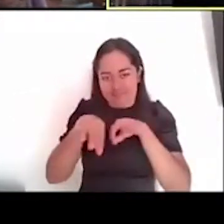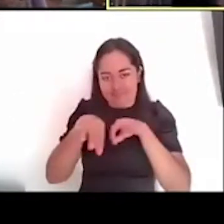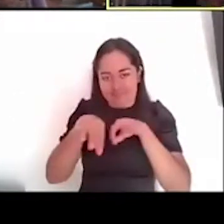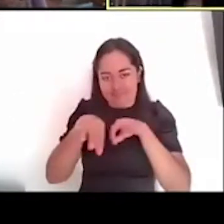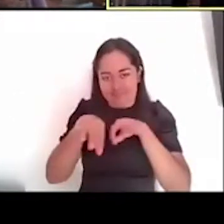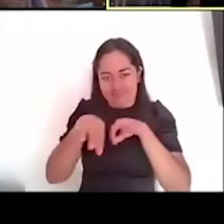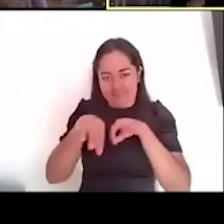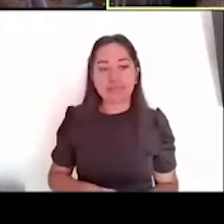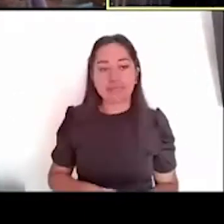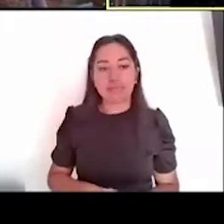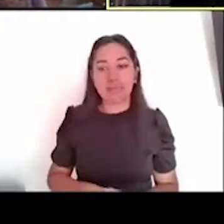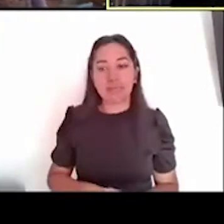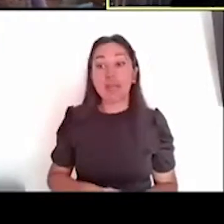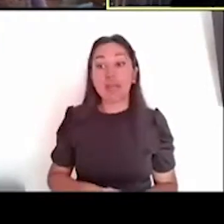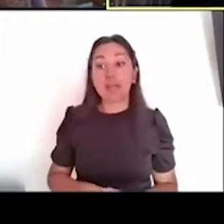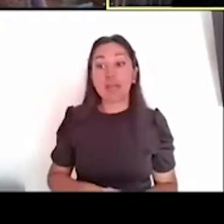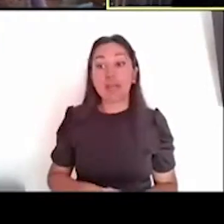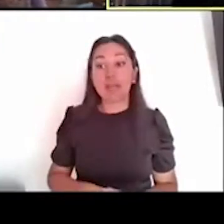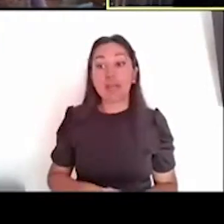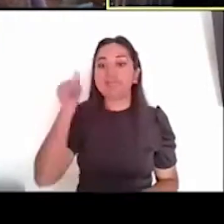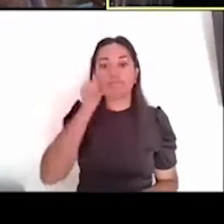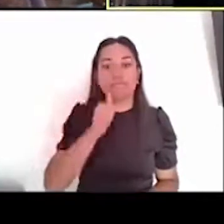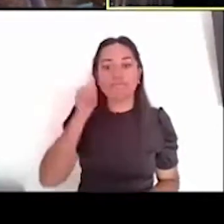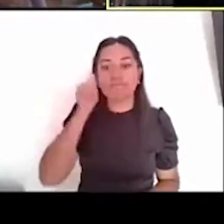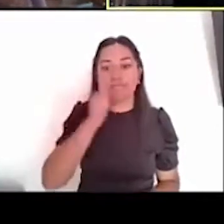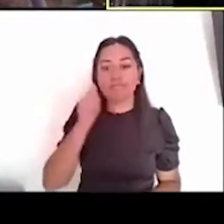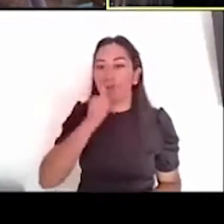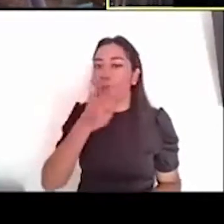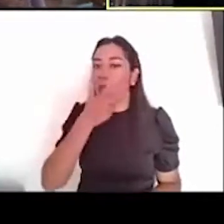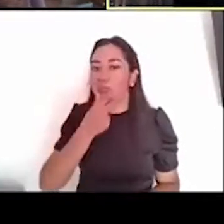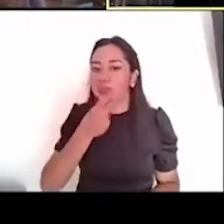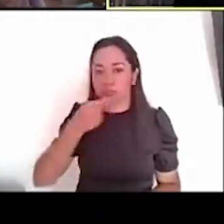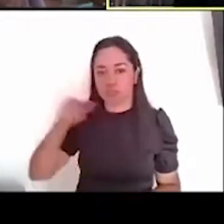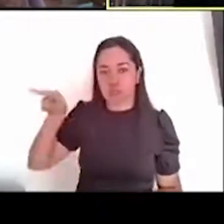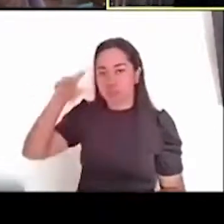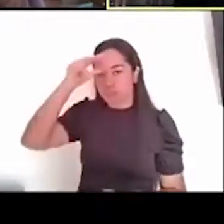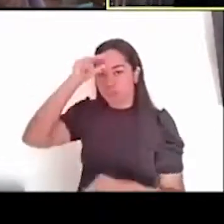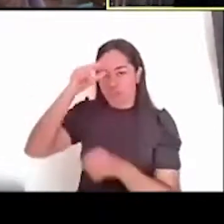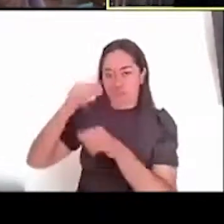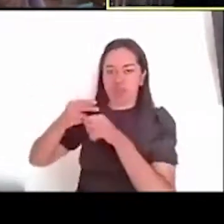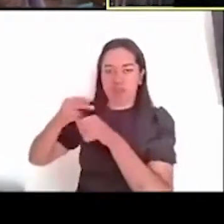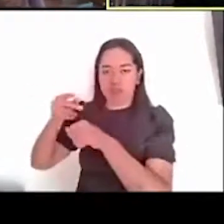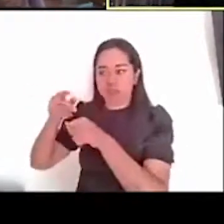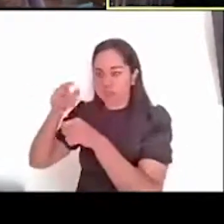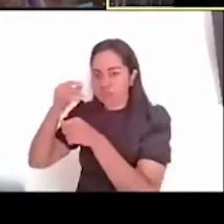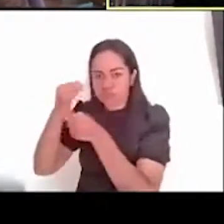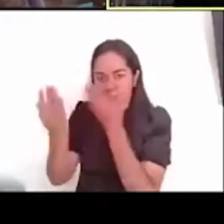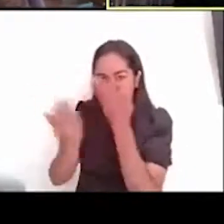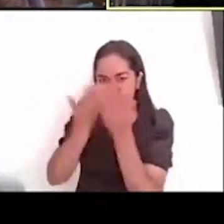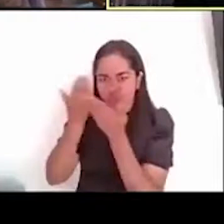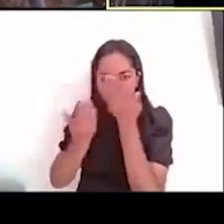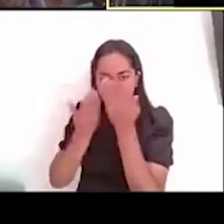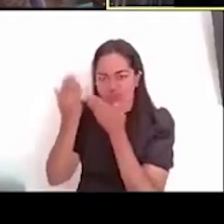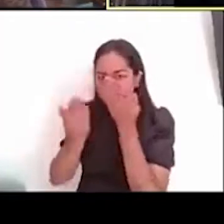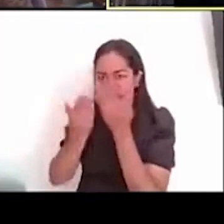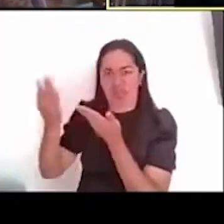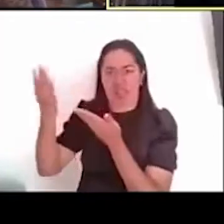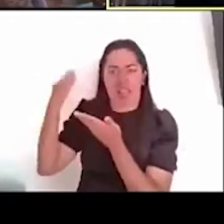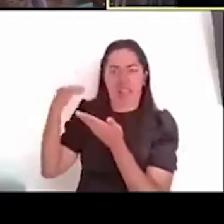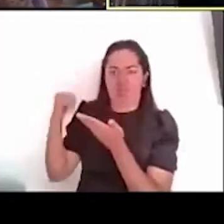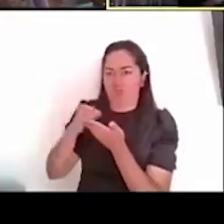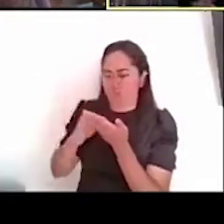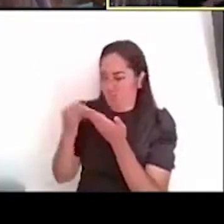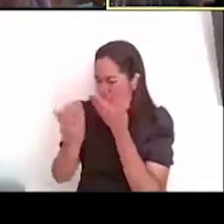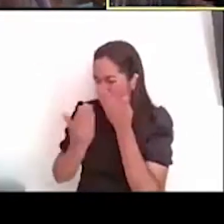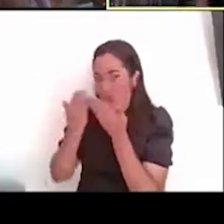nos asesoramos mucho con los ingenieros, ¿no? Sobre todo con los estructuristas, que son realmente los cerebros,